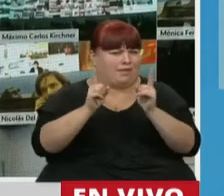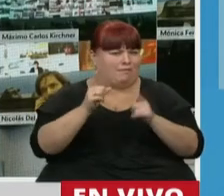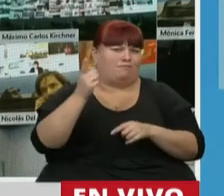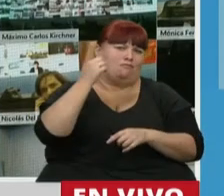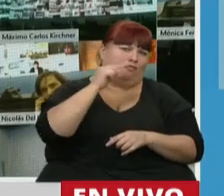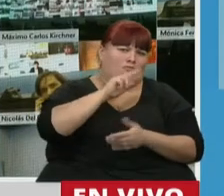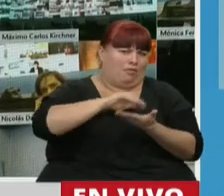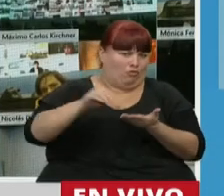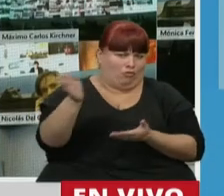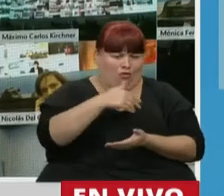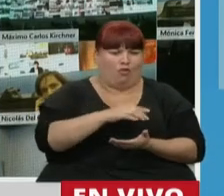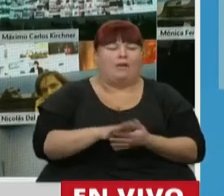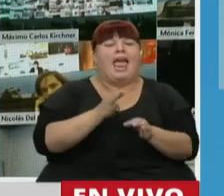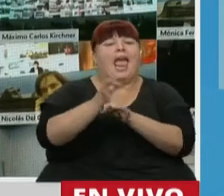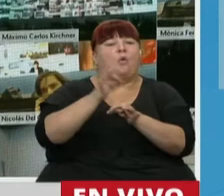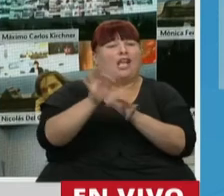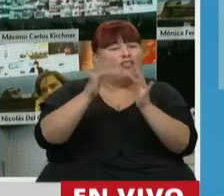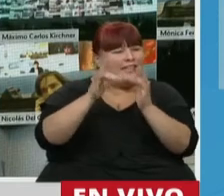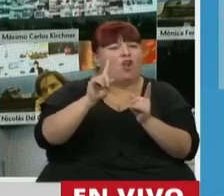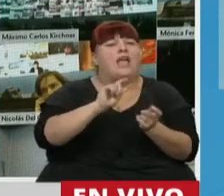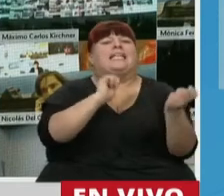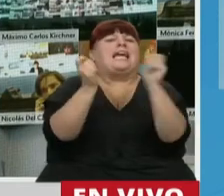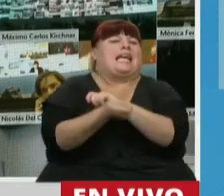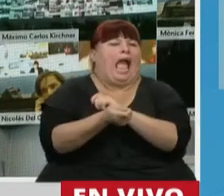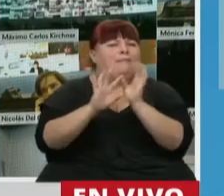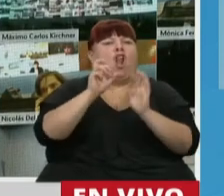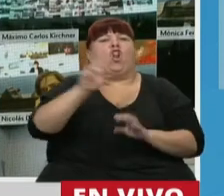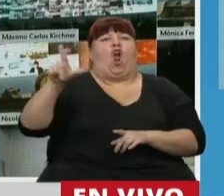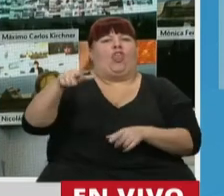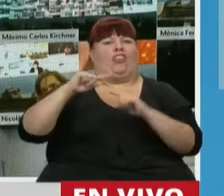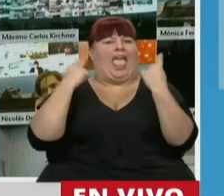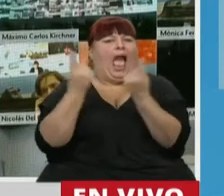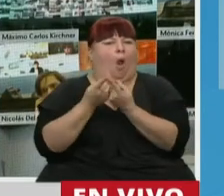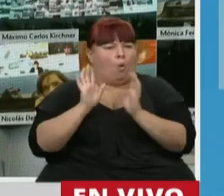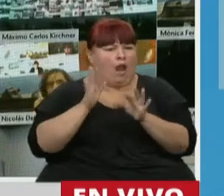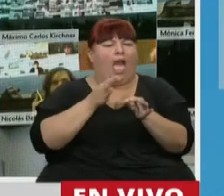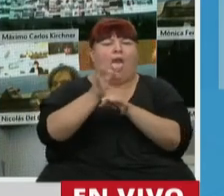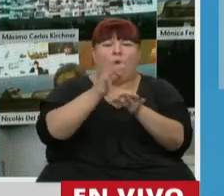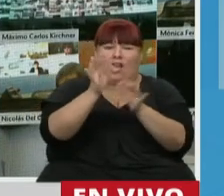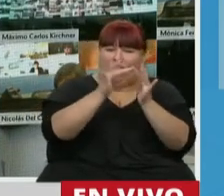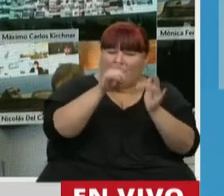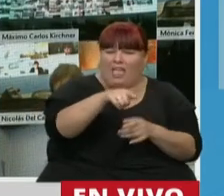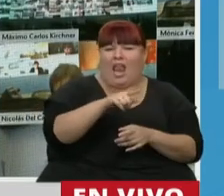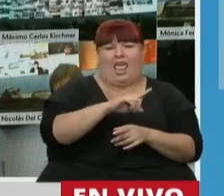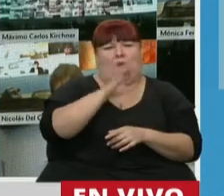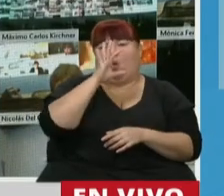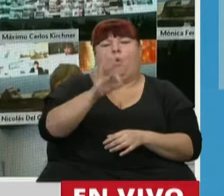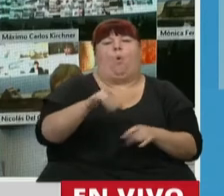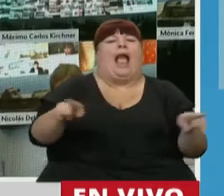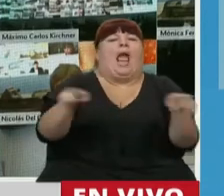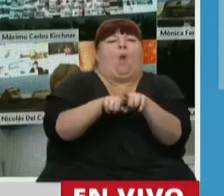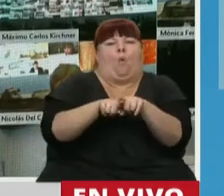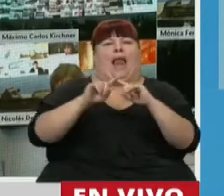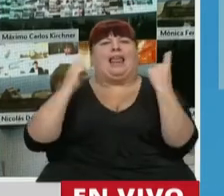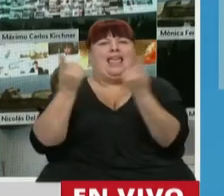diputadas. La educación a distancia no va a reemplazar el rol que cumplen las aulas. educación a distancia nunca va a cumplir el